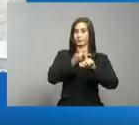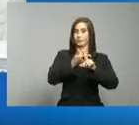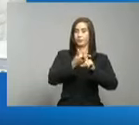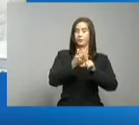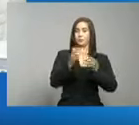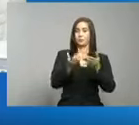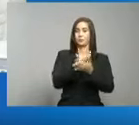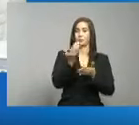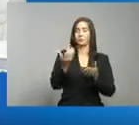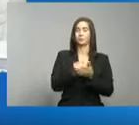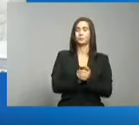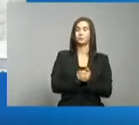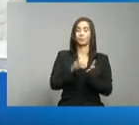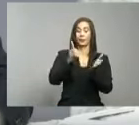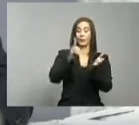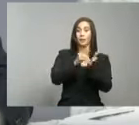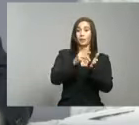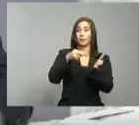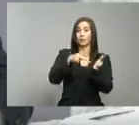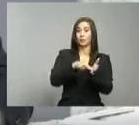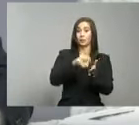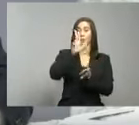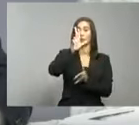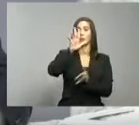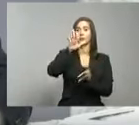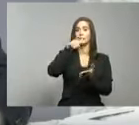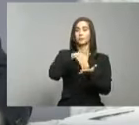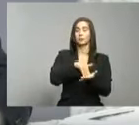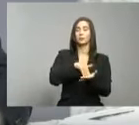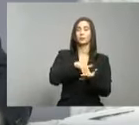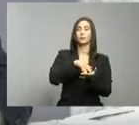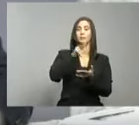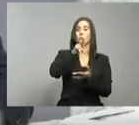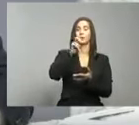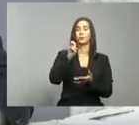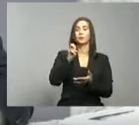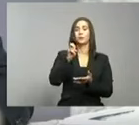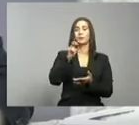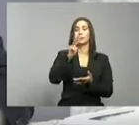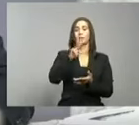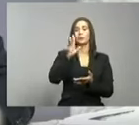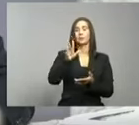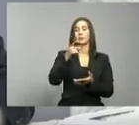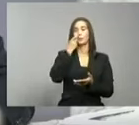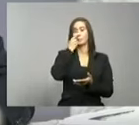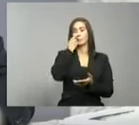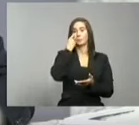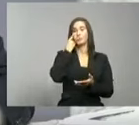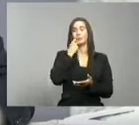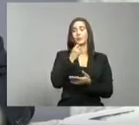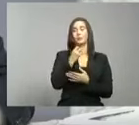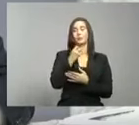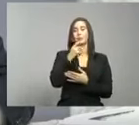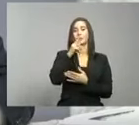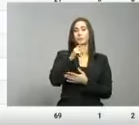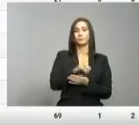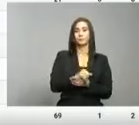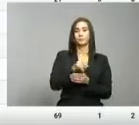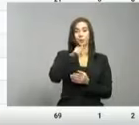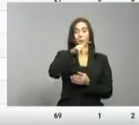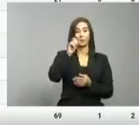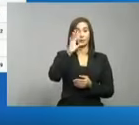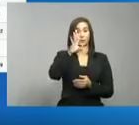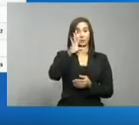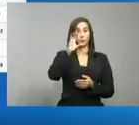Distrito Nacional, 35.123 pruebas realizadas, 150 casos nuevos,